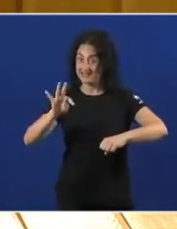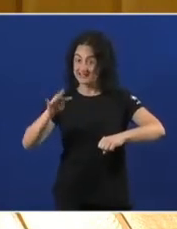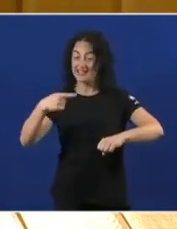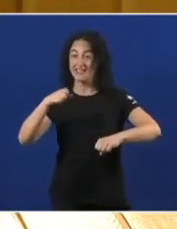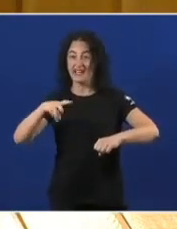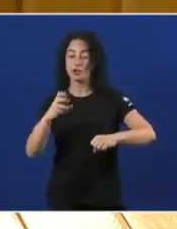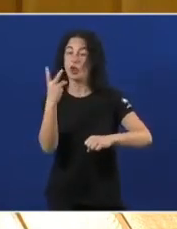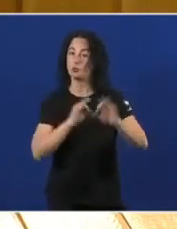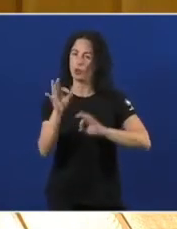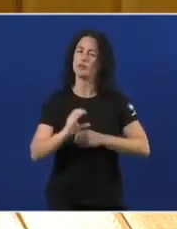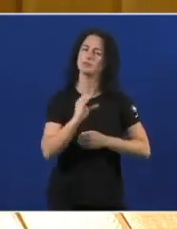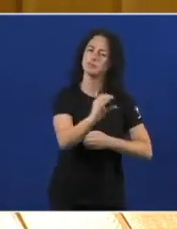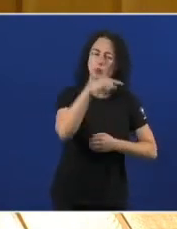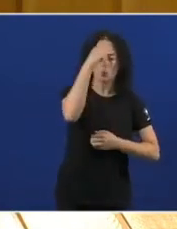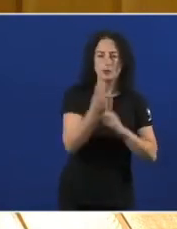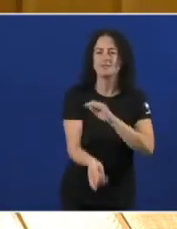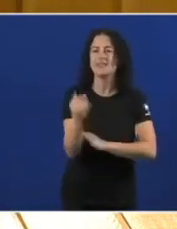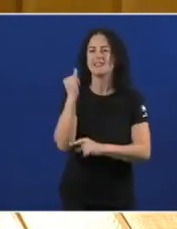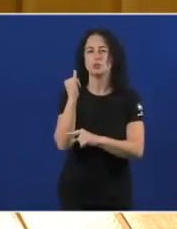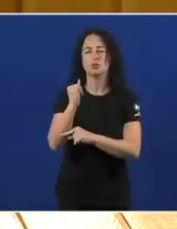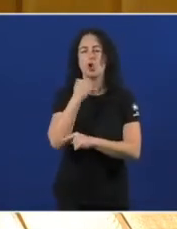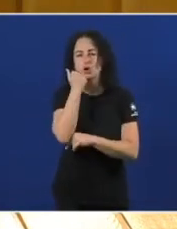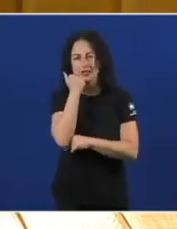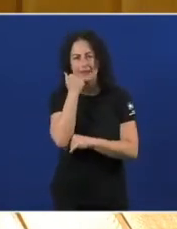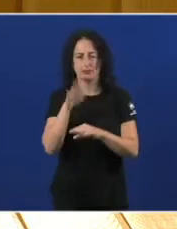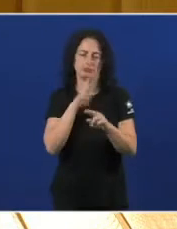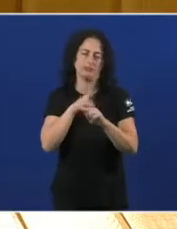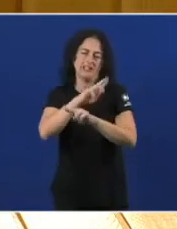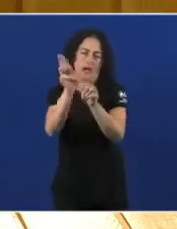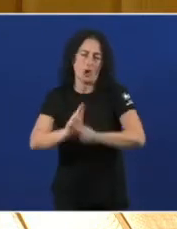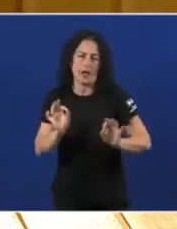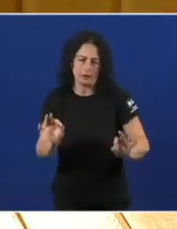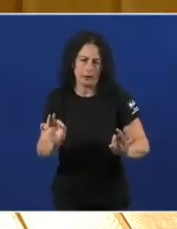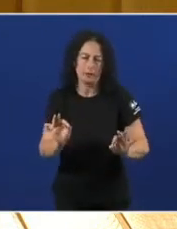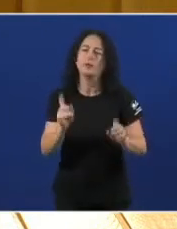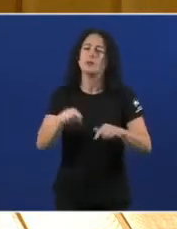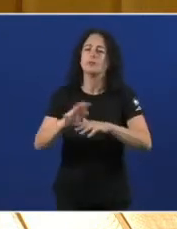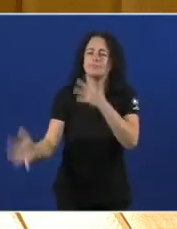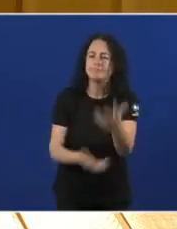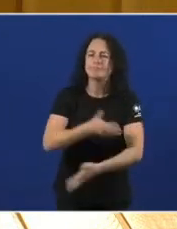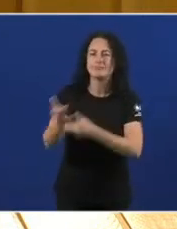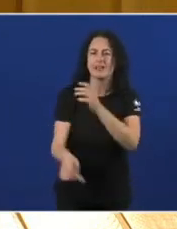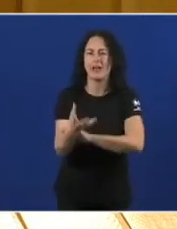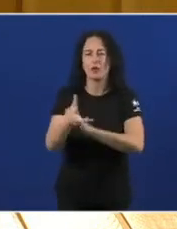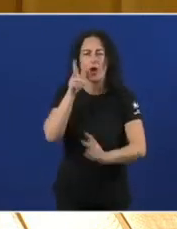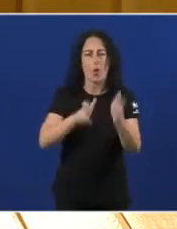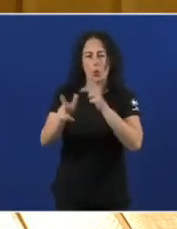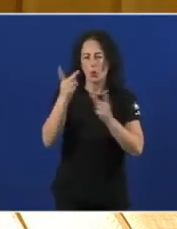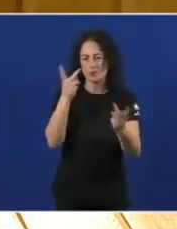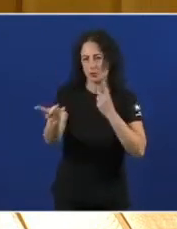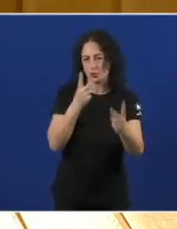Crear o Instituto Rosalía de Castro Para internacionalización E promover A creación Audiovisual Como unha cuestión